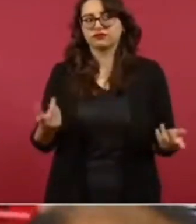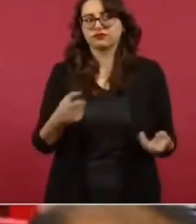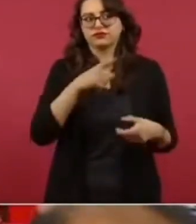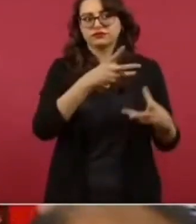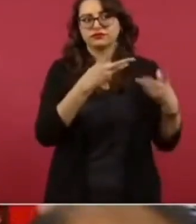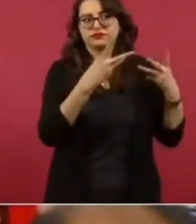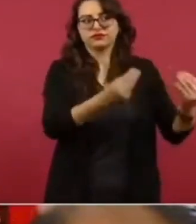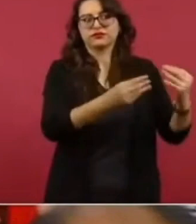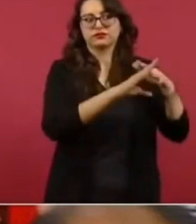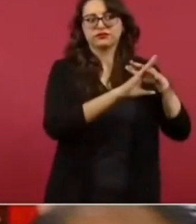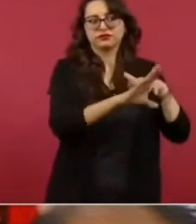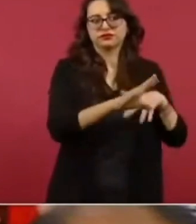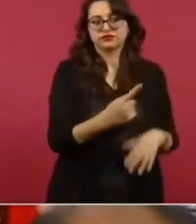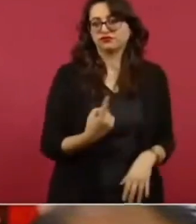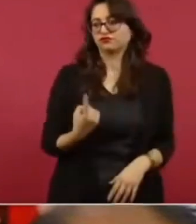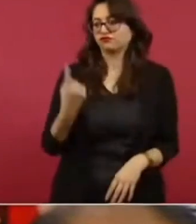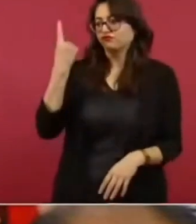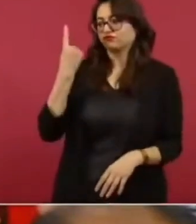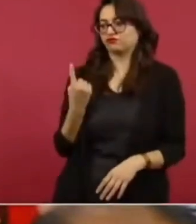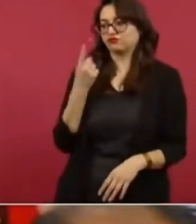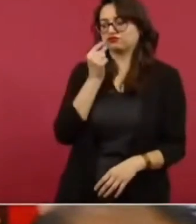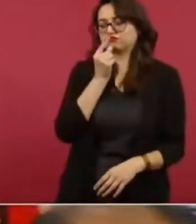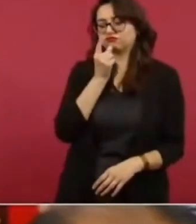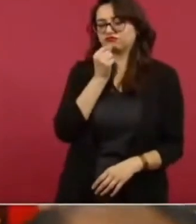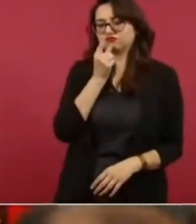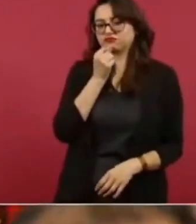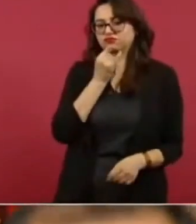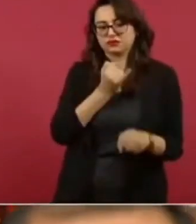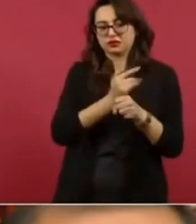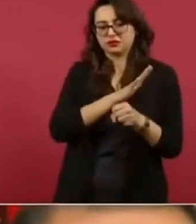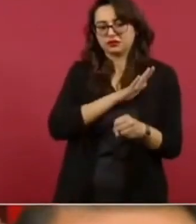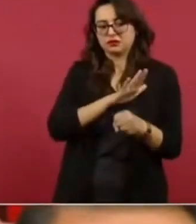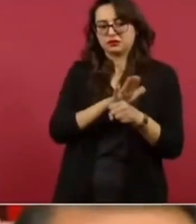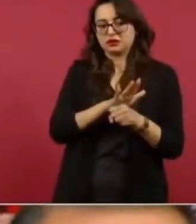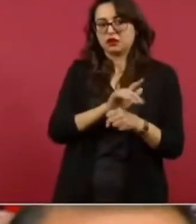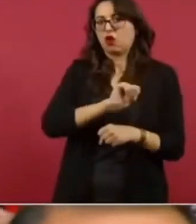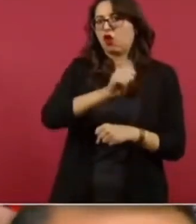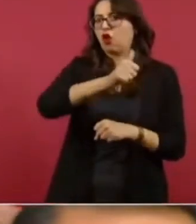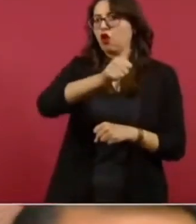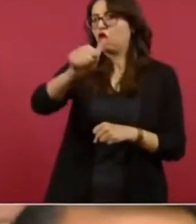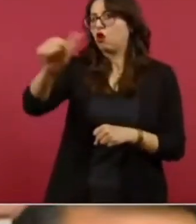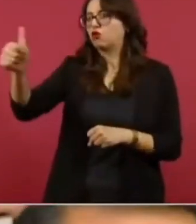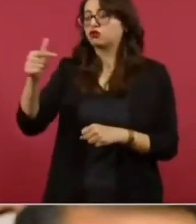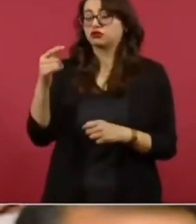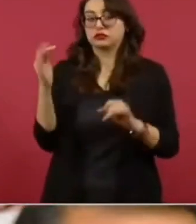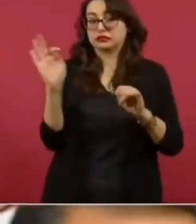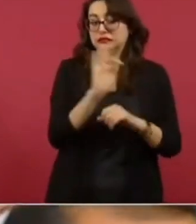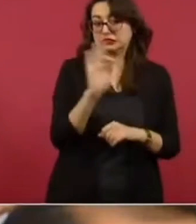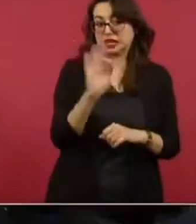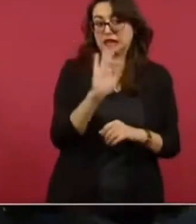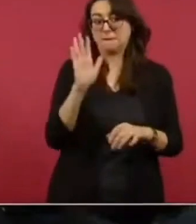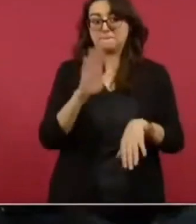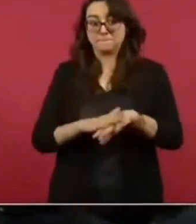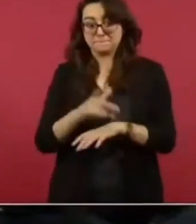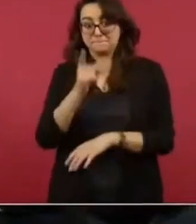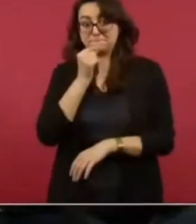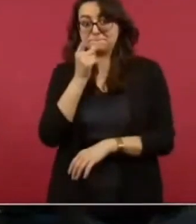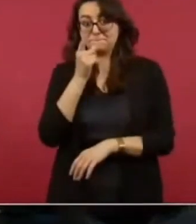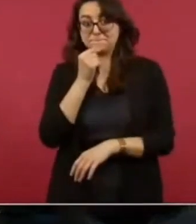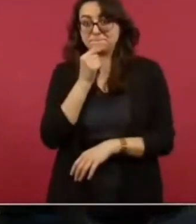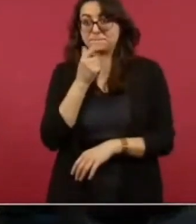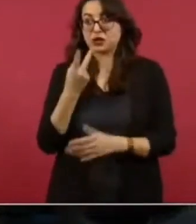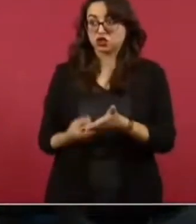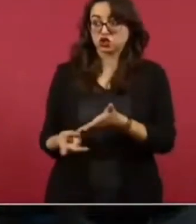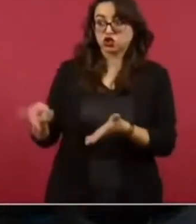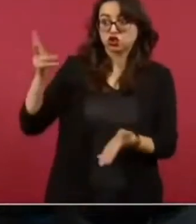presentando ya en otras estaciones migratorias? ¿Se han reforzado las acciones en las estaciones migratorias